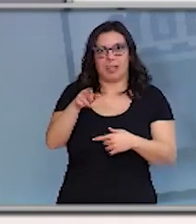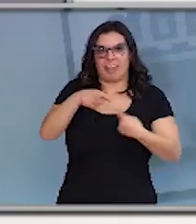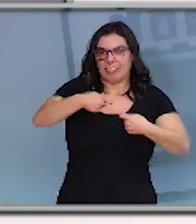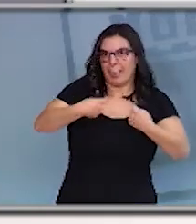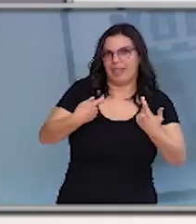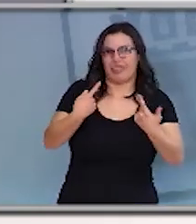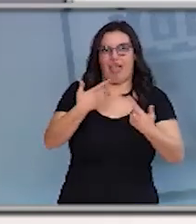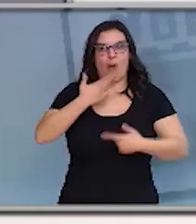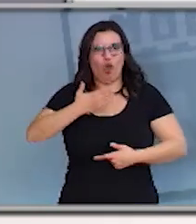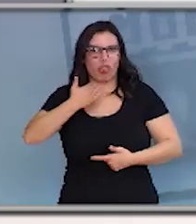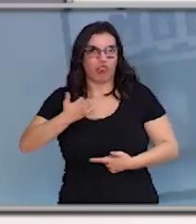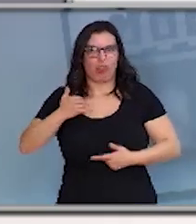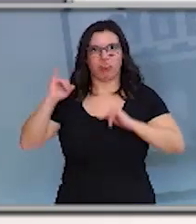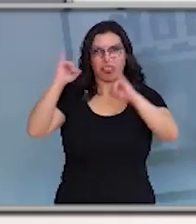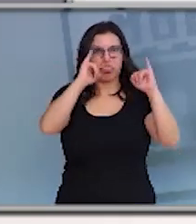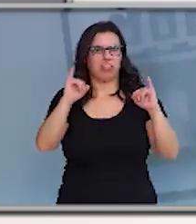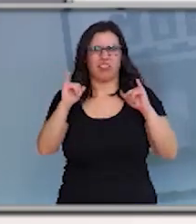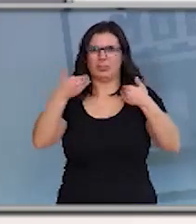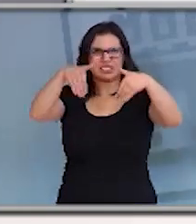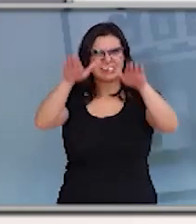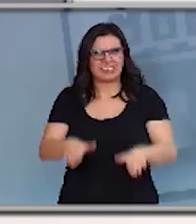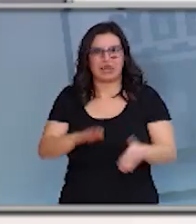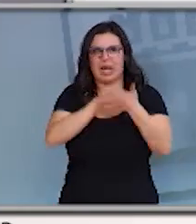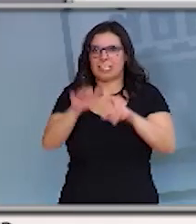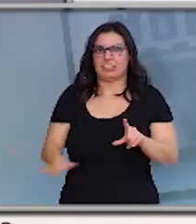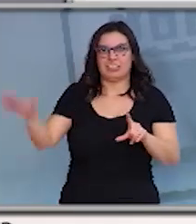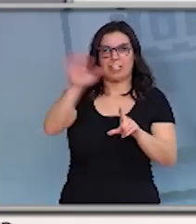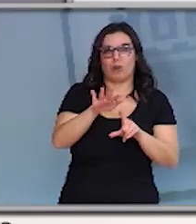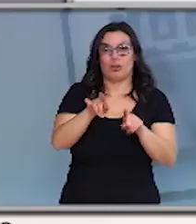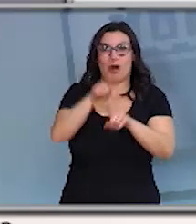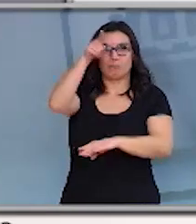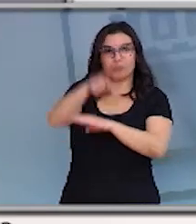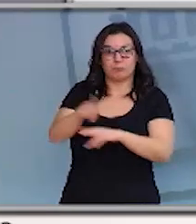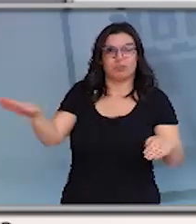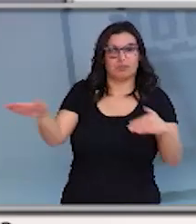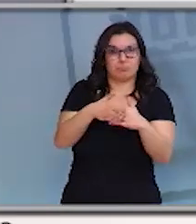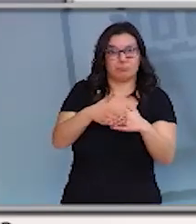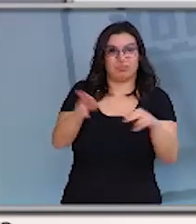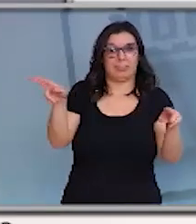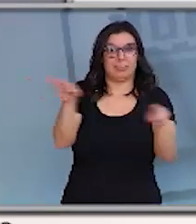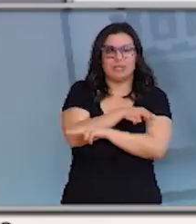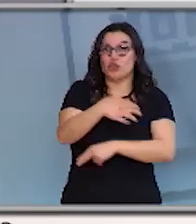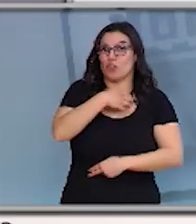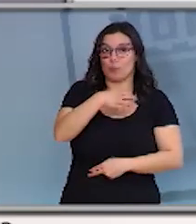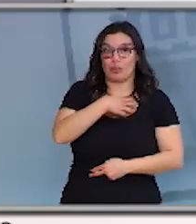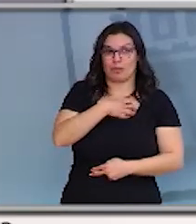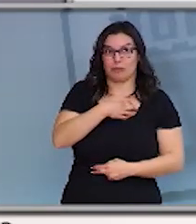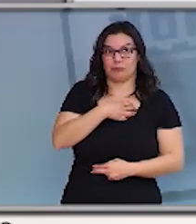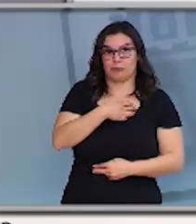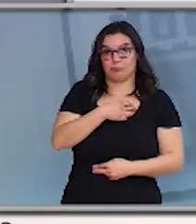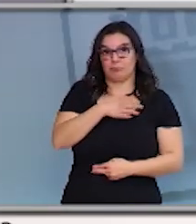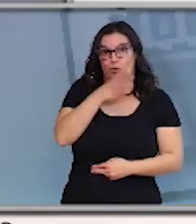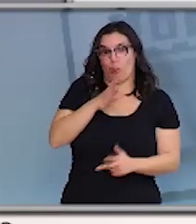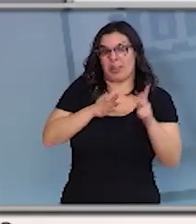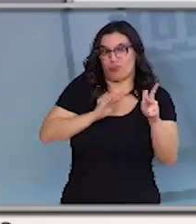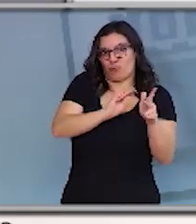y de ocio en toda Castilla y León no la podemos clausurar hasta que el gobierno de España decrete el estado de